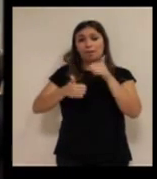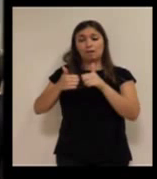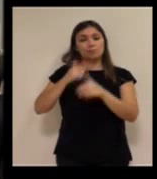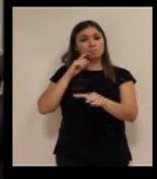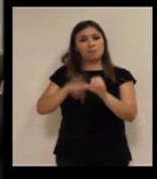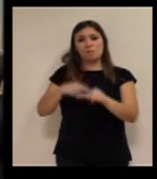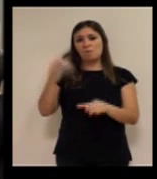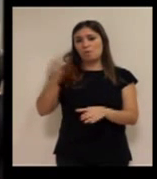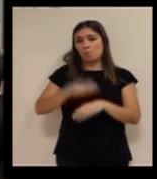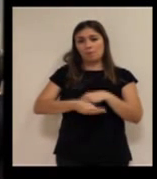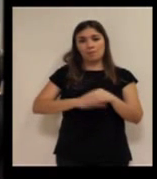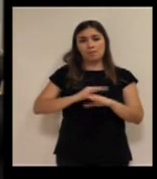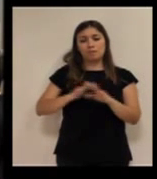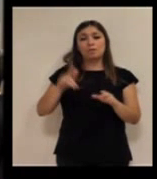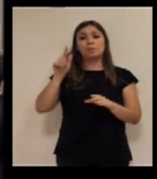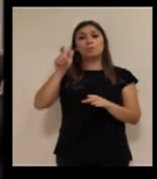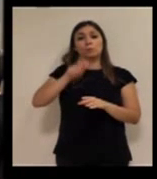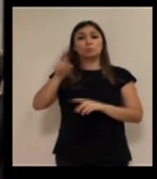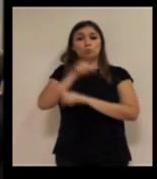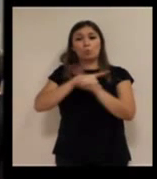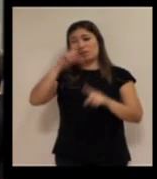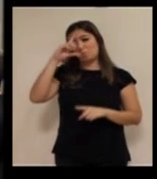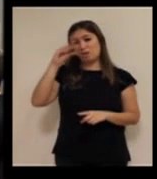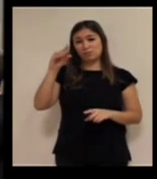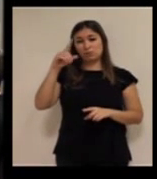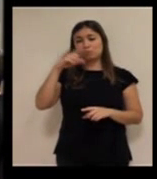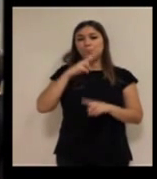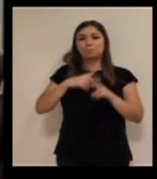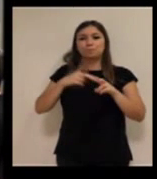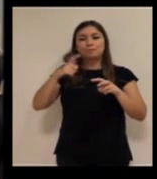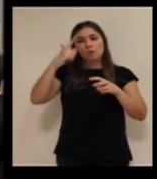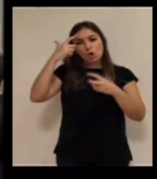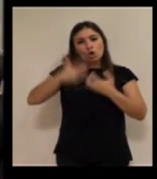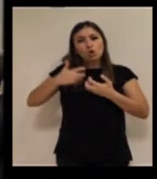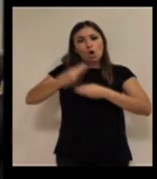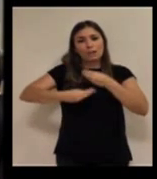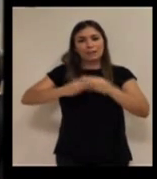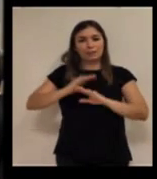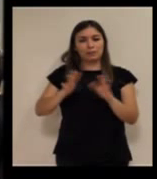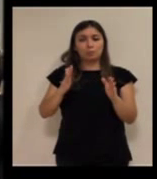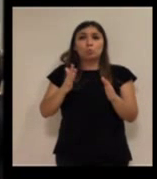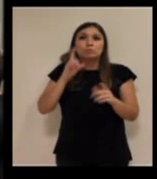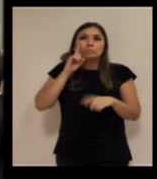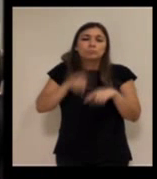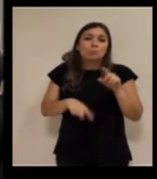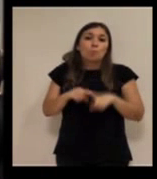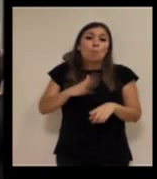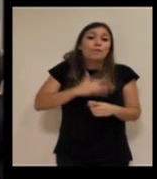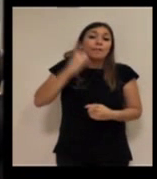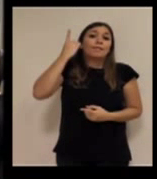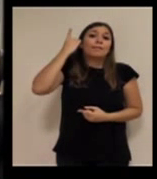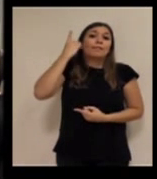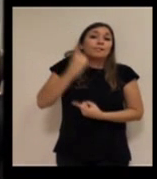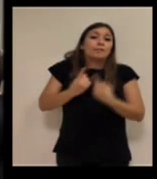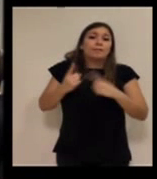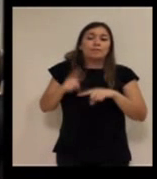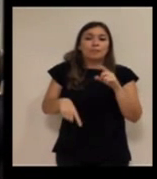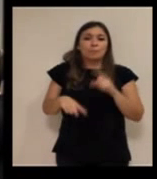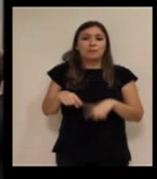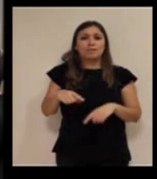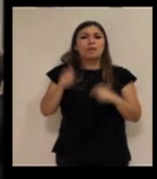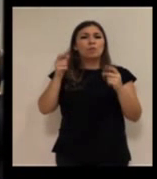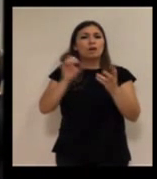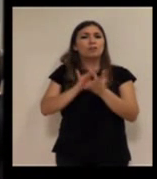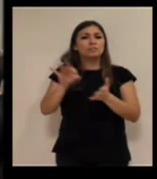licitación. Las personas con deterioro cognitivo, yo de momento no he visto... A ver, te puede llegar algún caso, que un